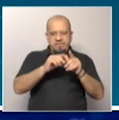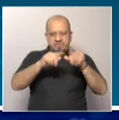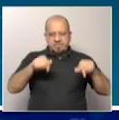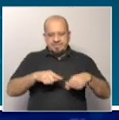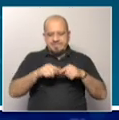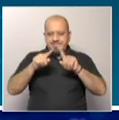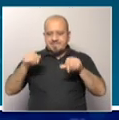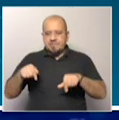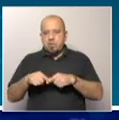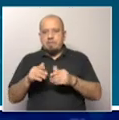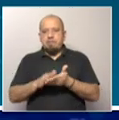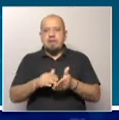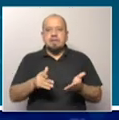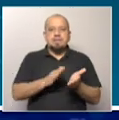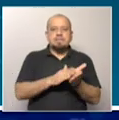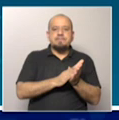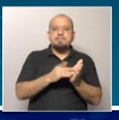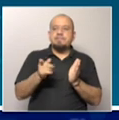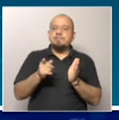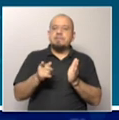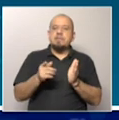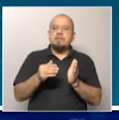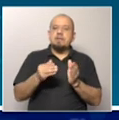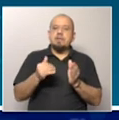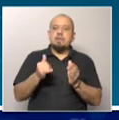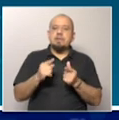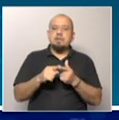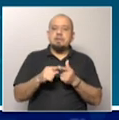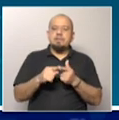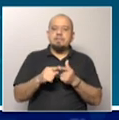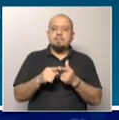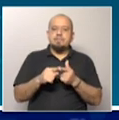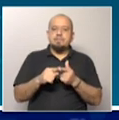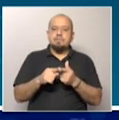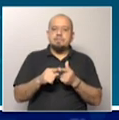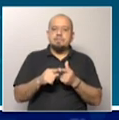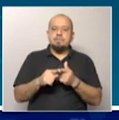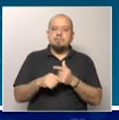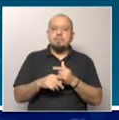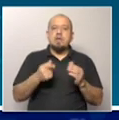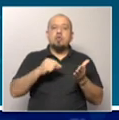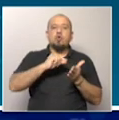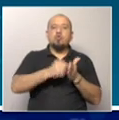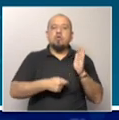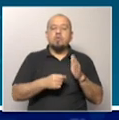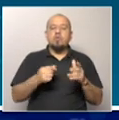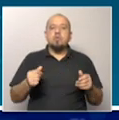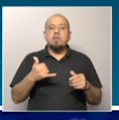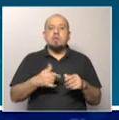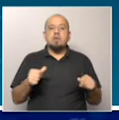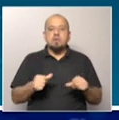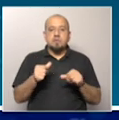tiene que transferir los propios contratos que va realizando con